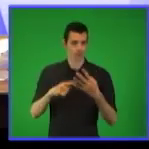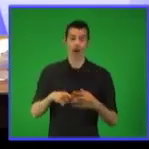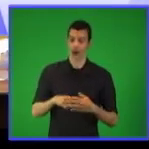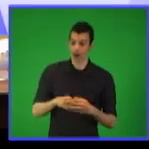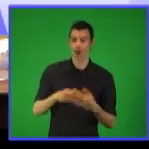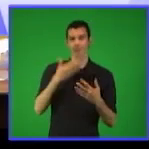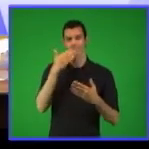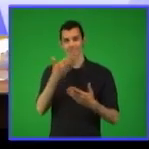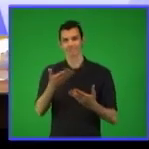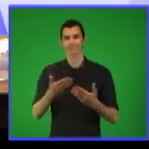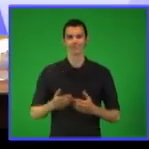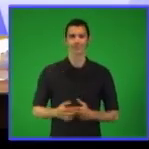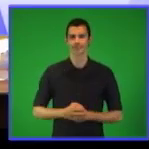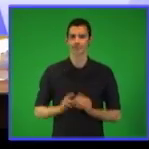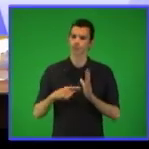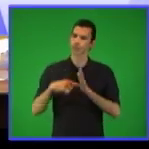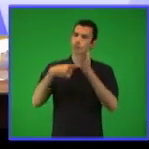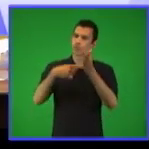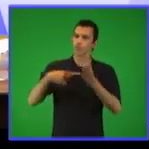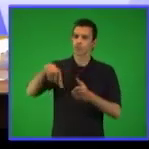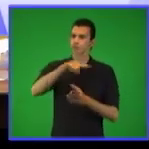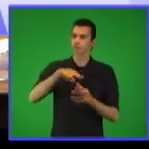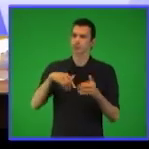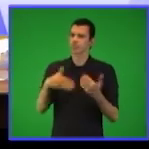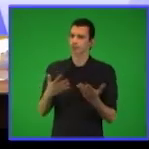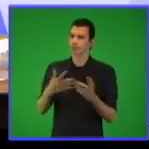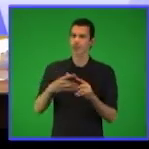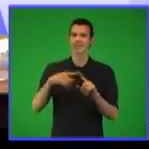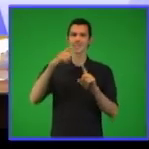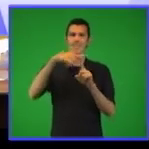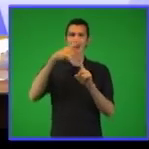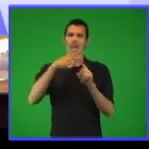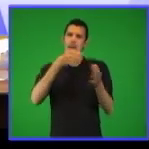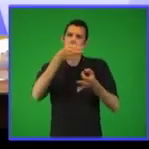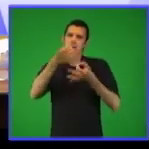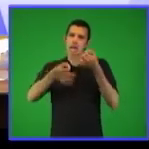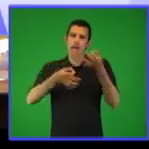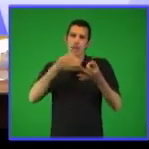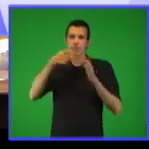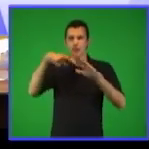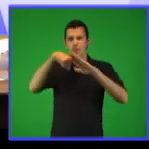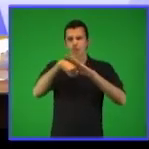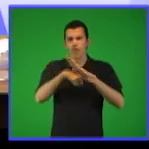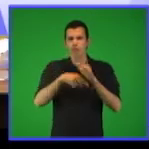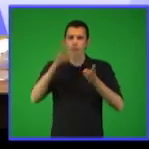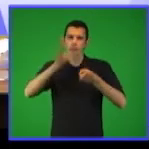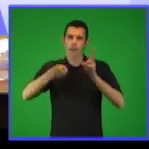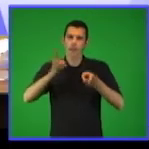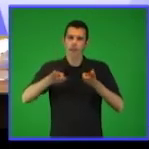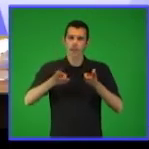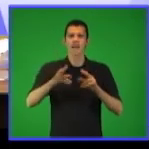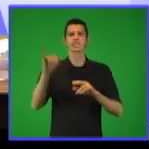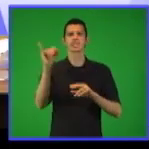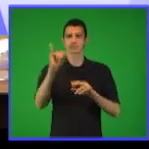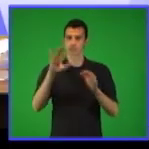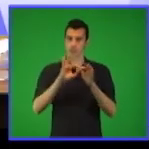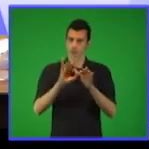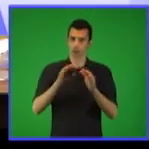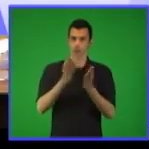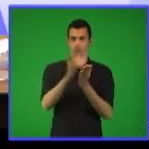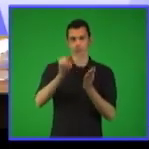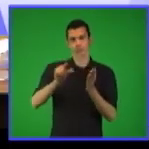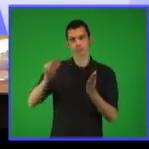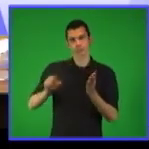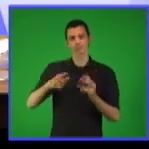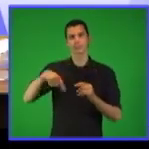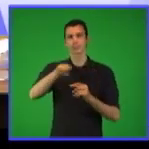Sugerimos ver las orientaciones que van a recibir los estudiantes de sexto grado al tratar